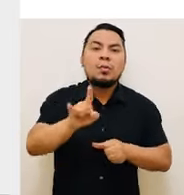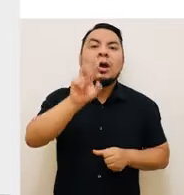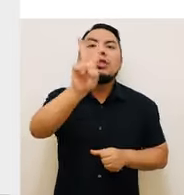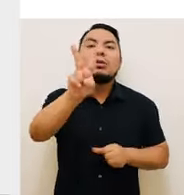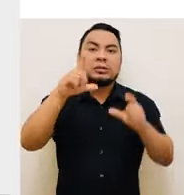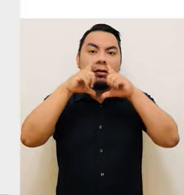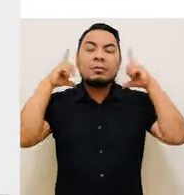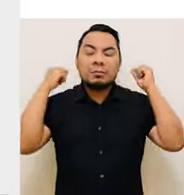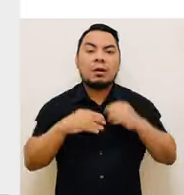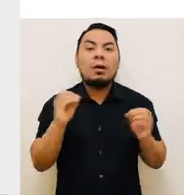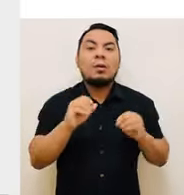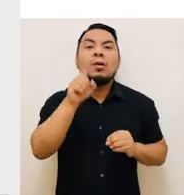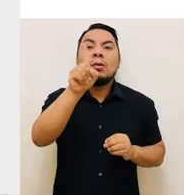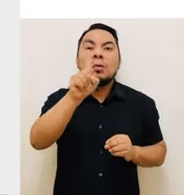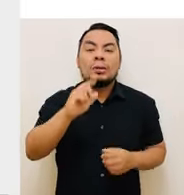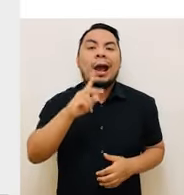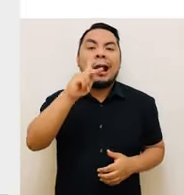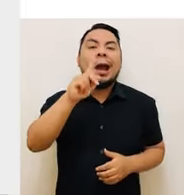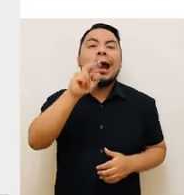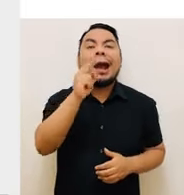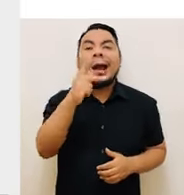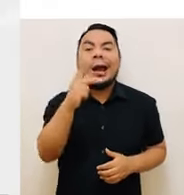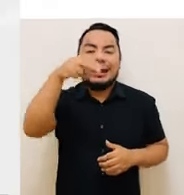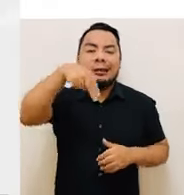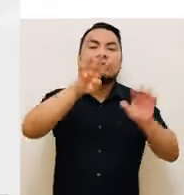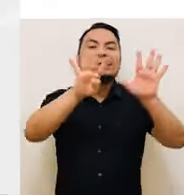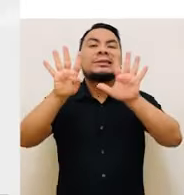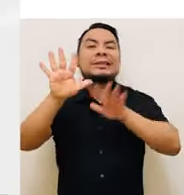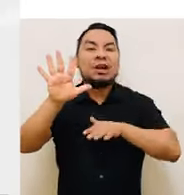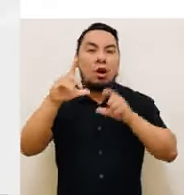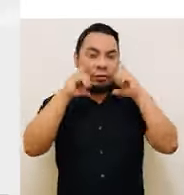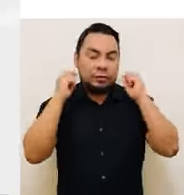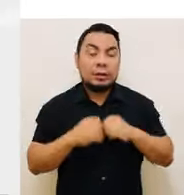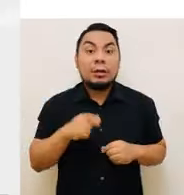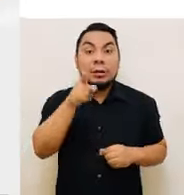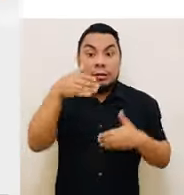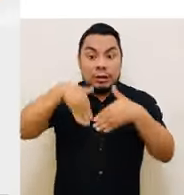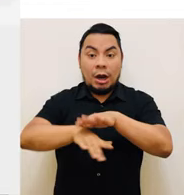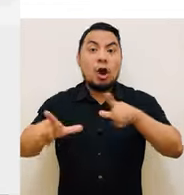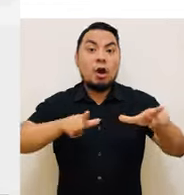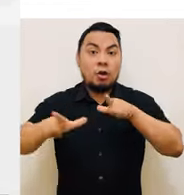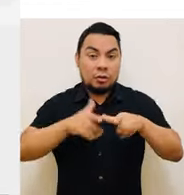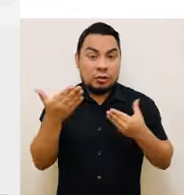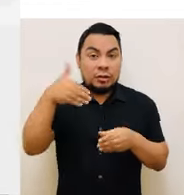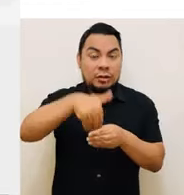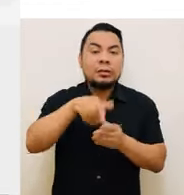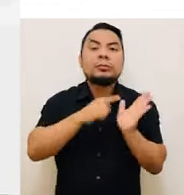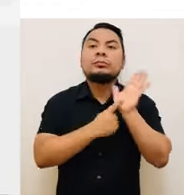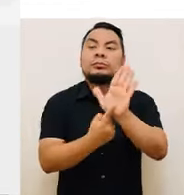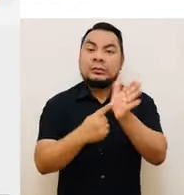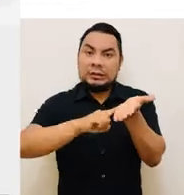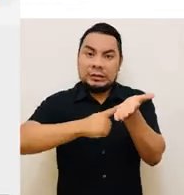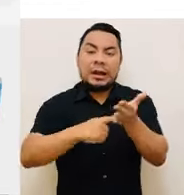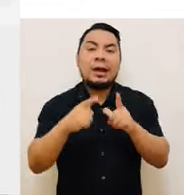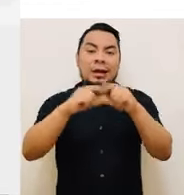mascarillas o una tipo KN95. Al ingresar al local de votación, muestra tu DNI y tu carnet de